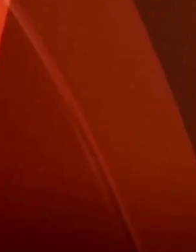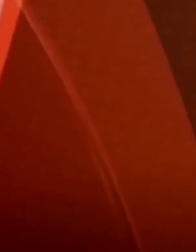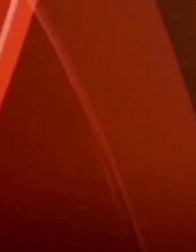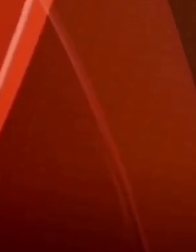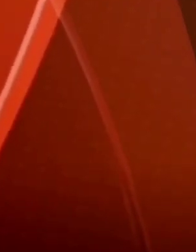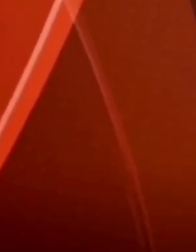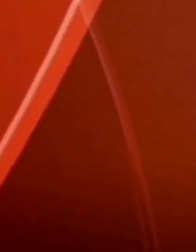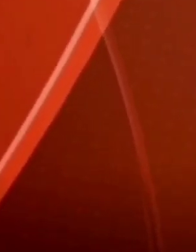Gracias por ver el video.